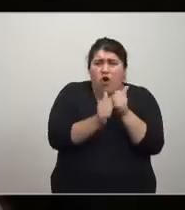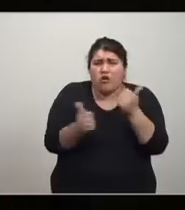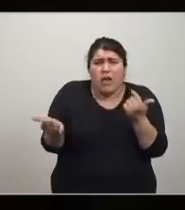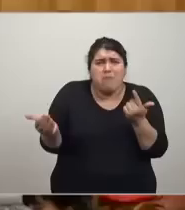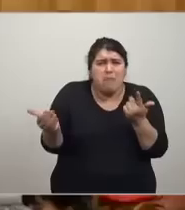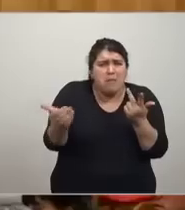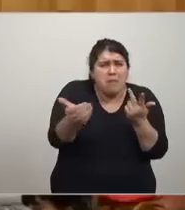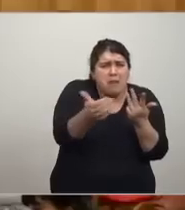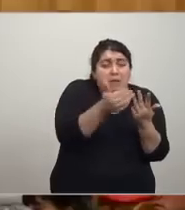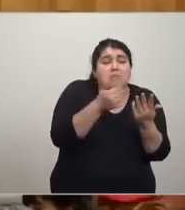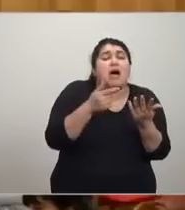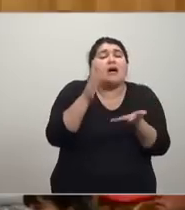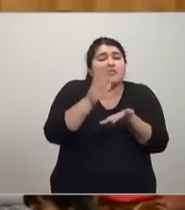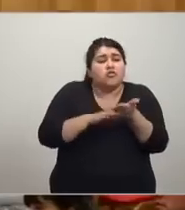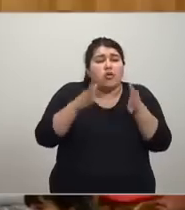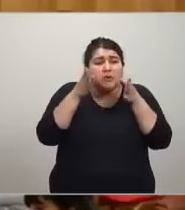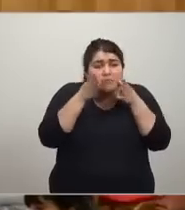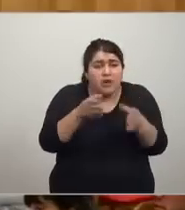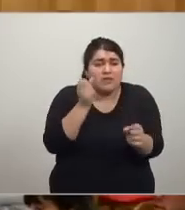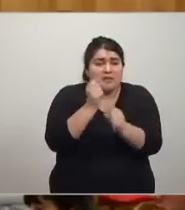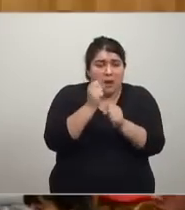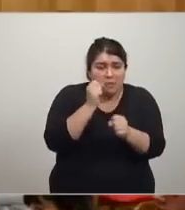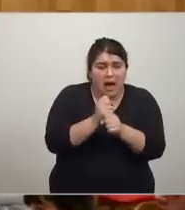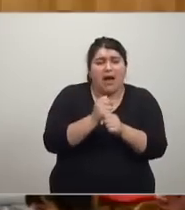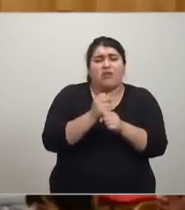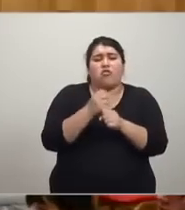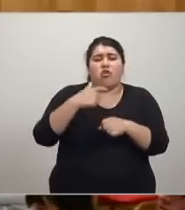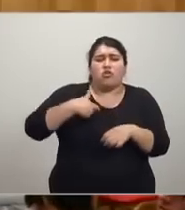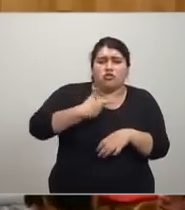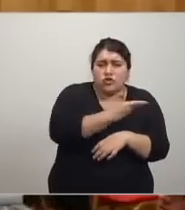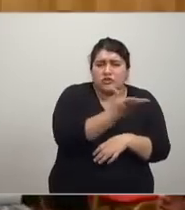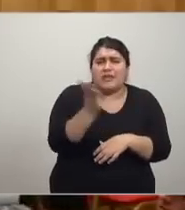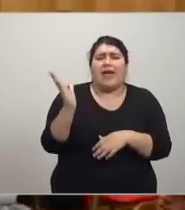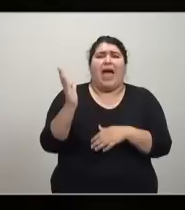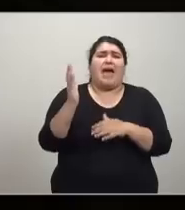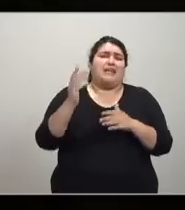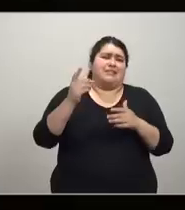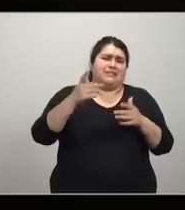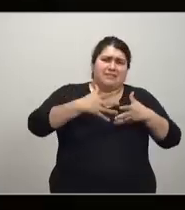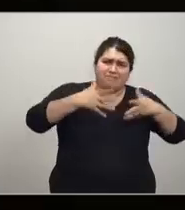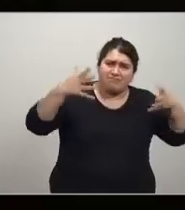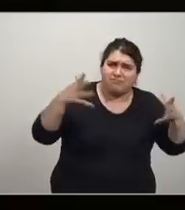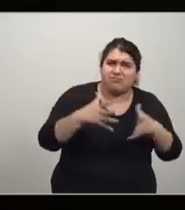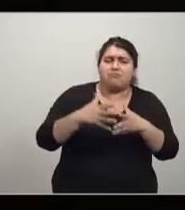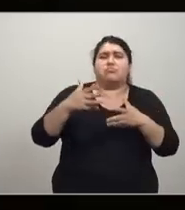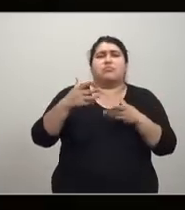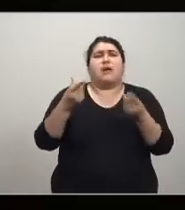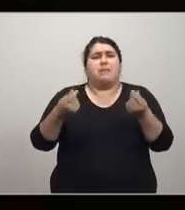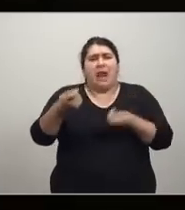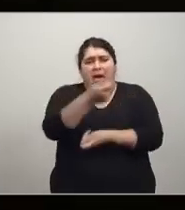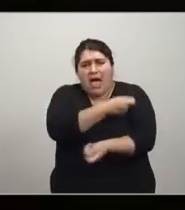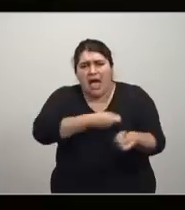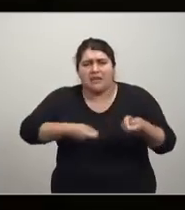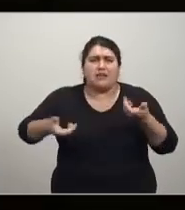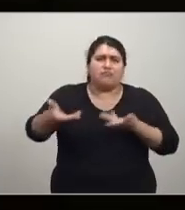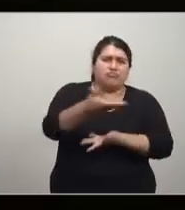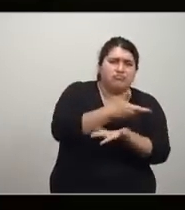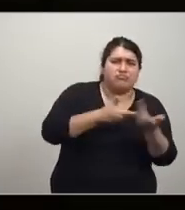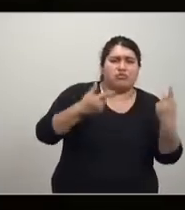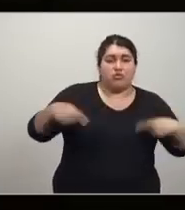crear que esto que la especialización del trabajo que existe en todas las sociedades de cierto tamaño el intercambio el dinero estaba